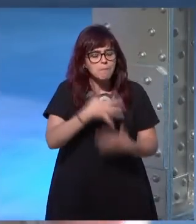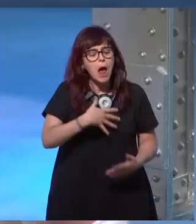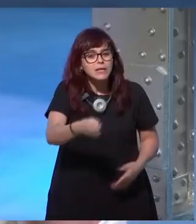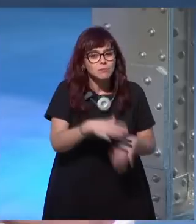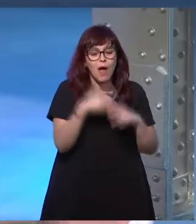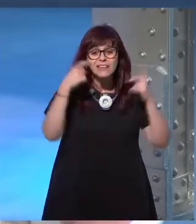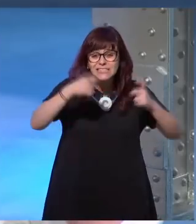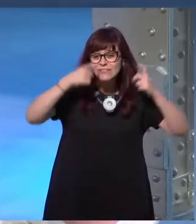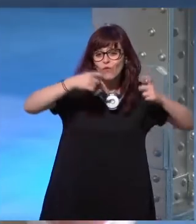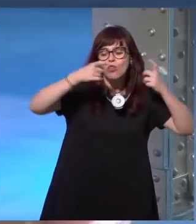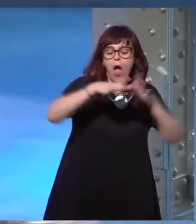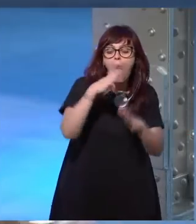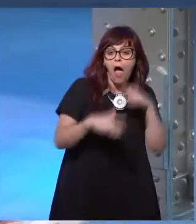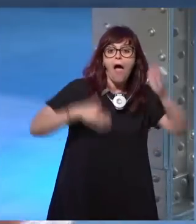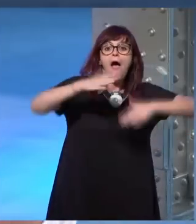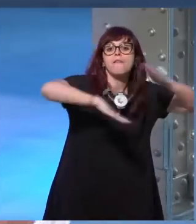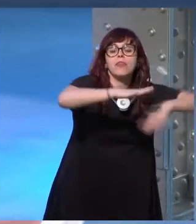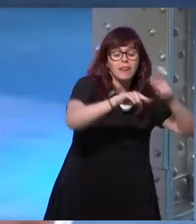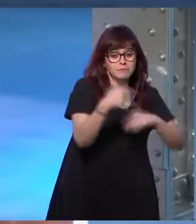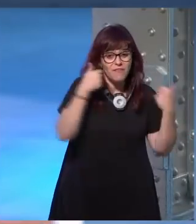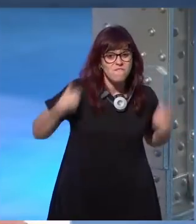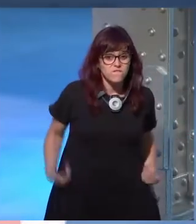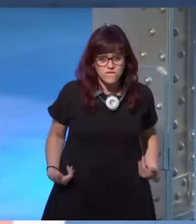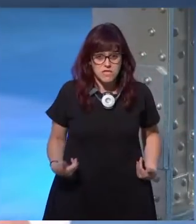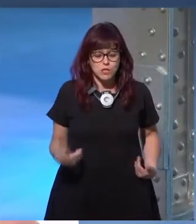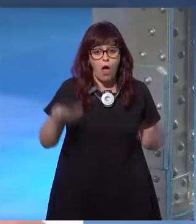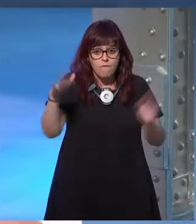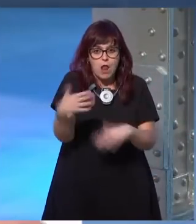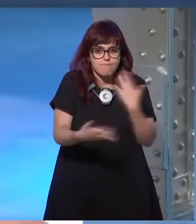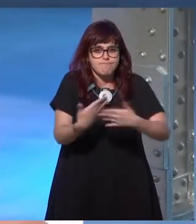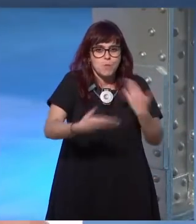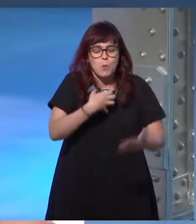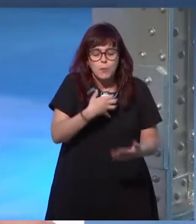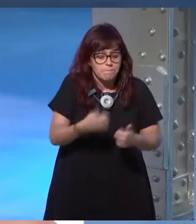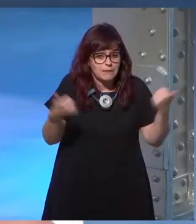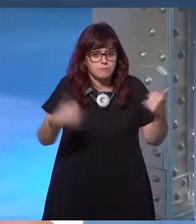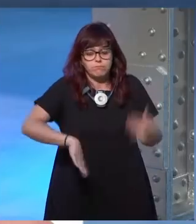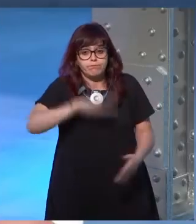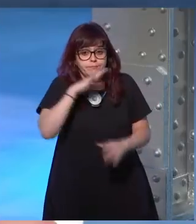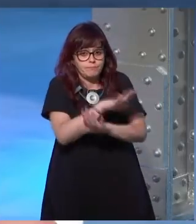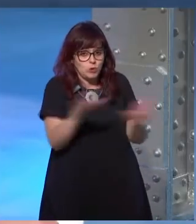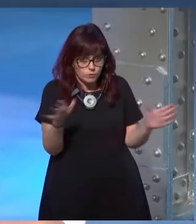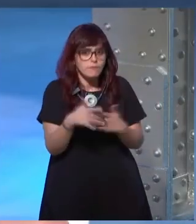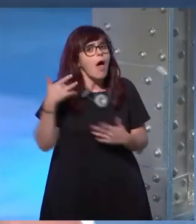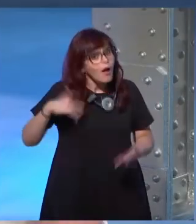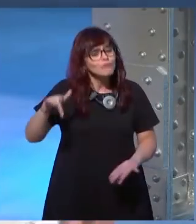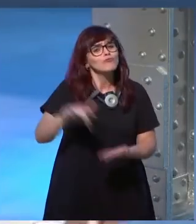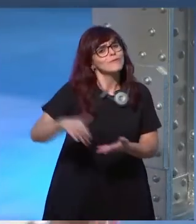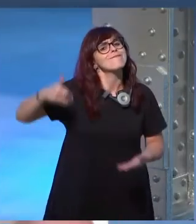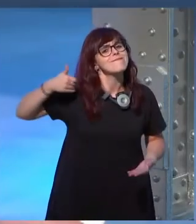esforzándome hasta el punto en que físicamente no puedo más me ha pasado